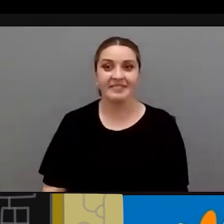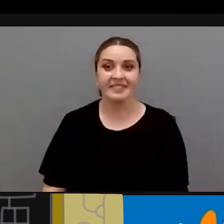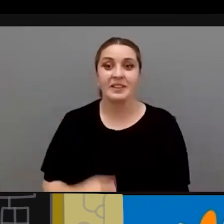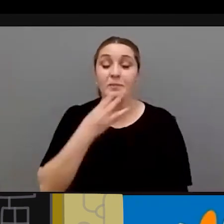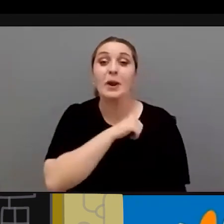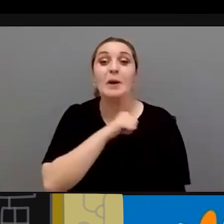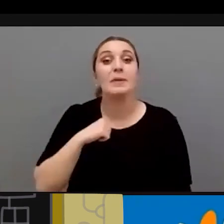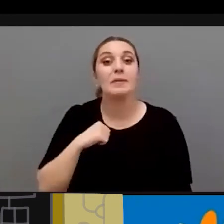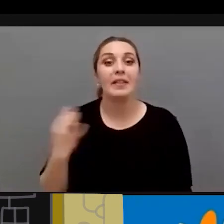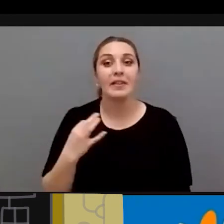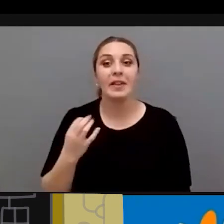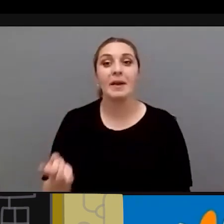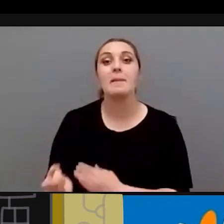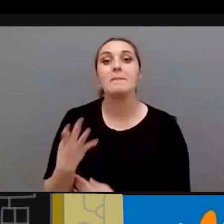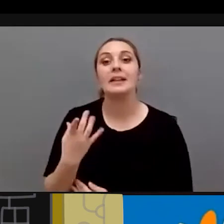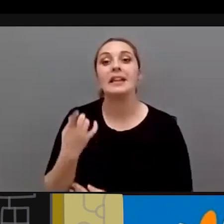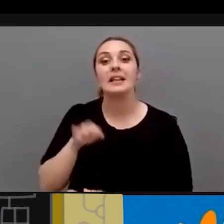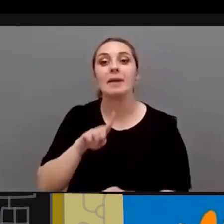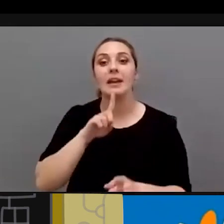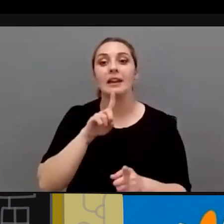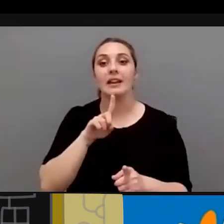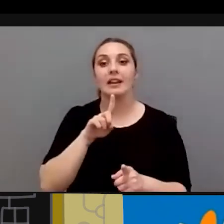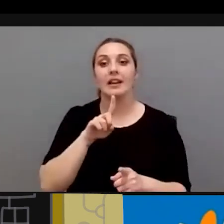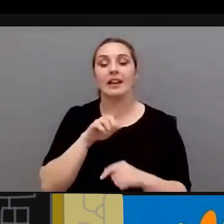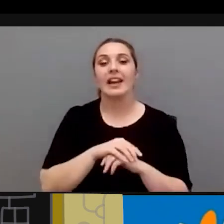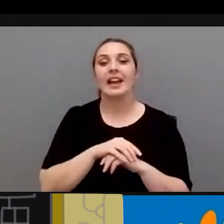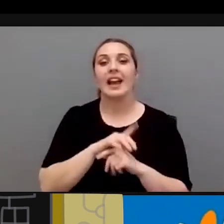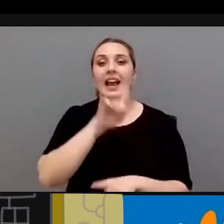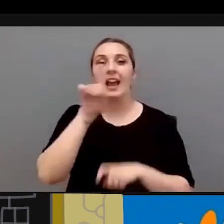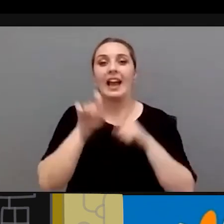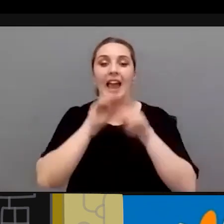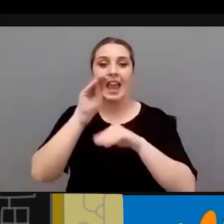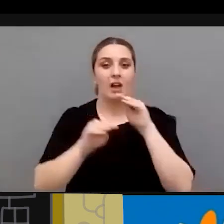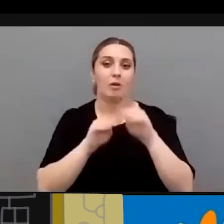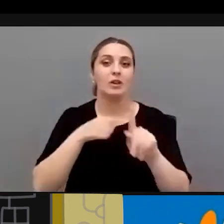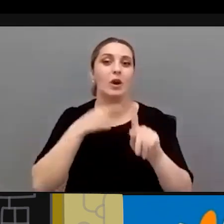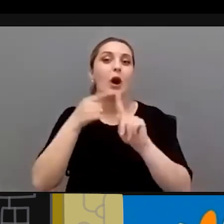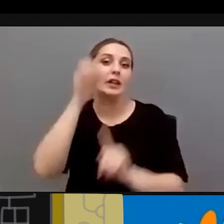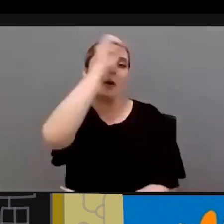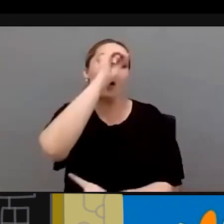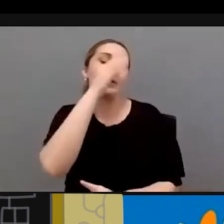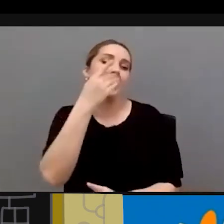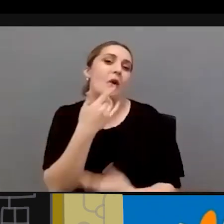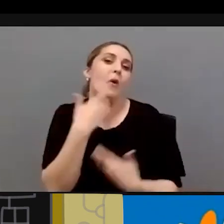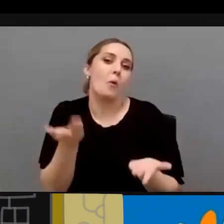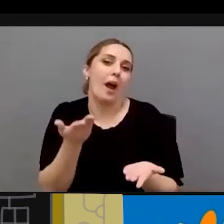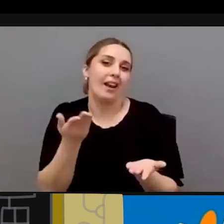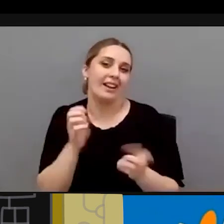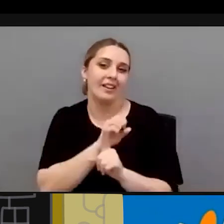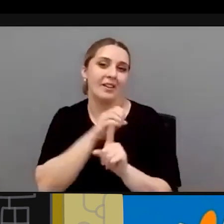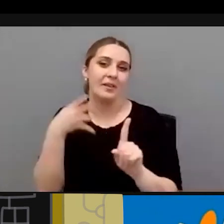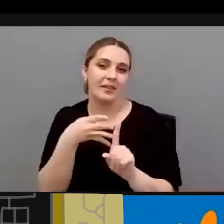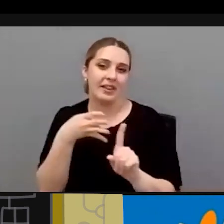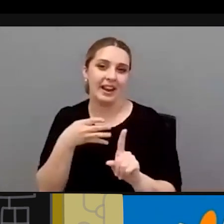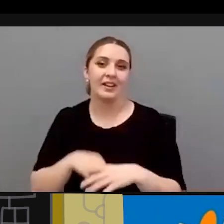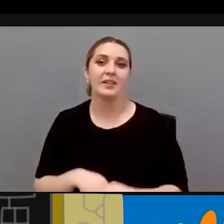mandar además nos tienen que mandar una encuesta que les vamos a enviar para que nos digan qué les ha parecido el encuentro de hoy tengo que